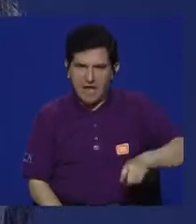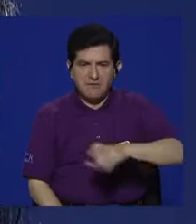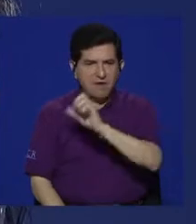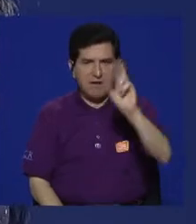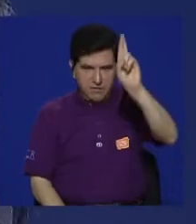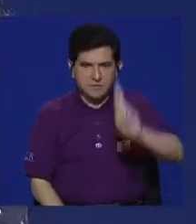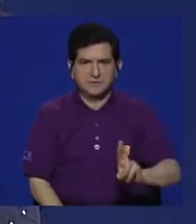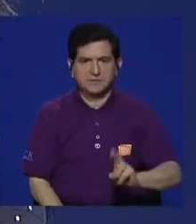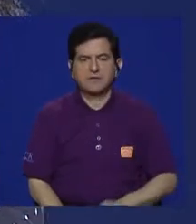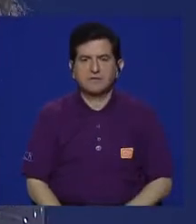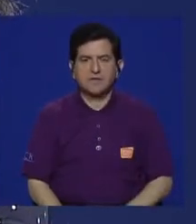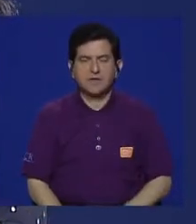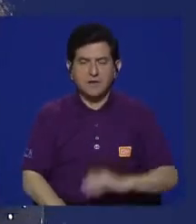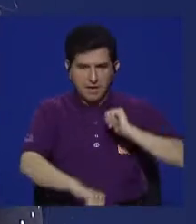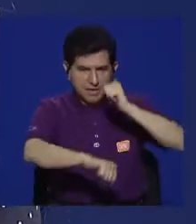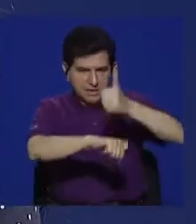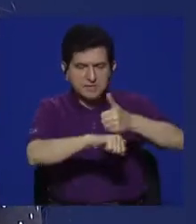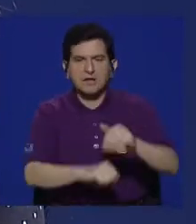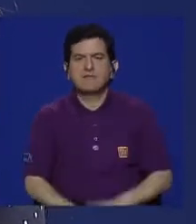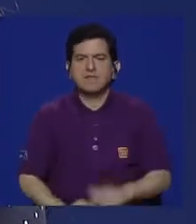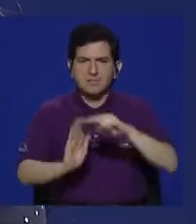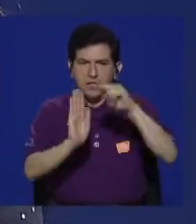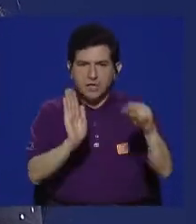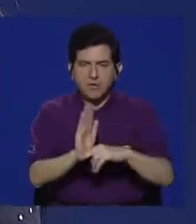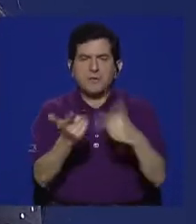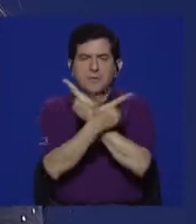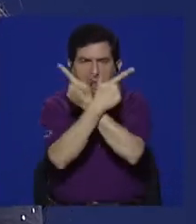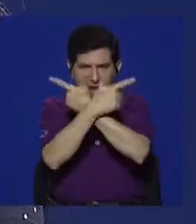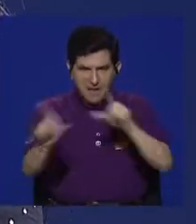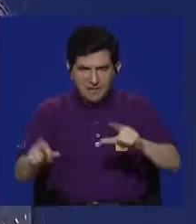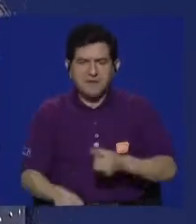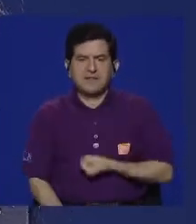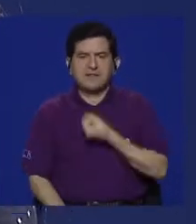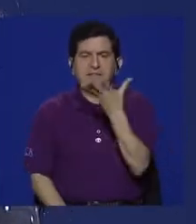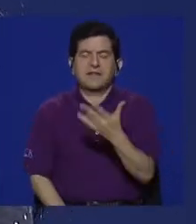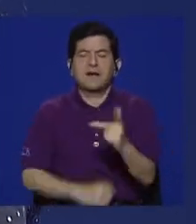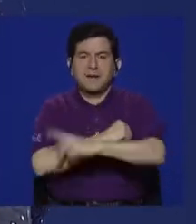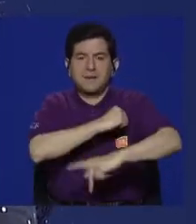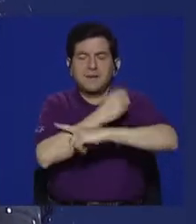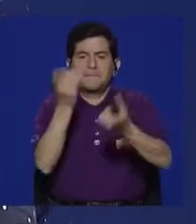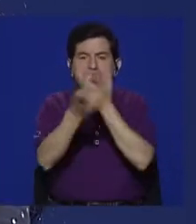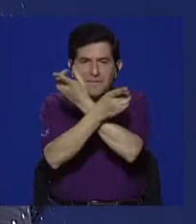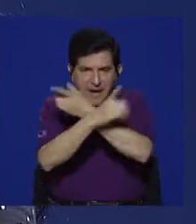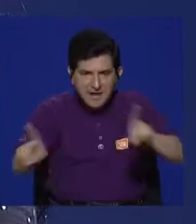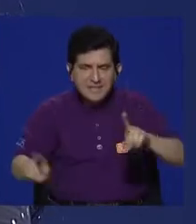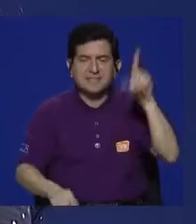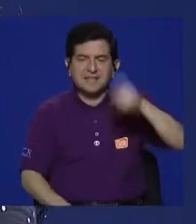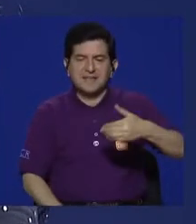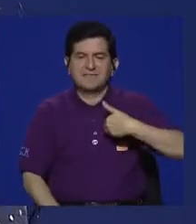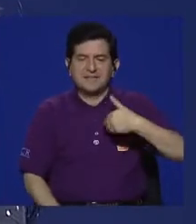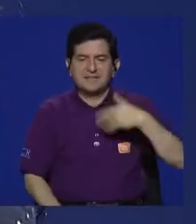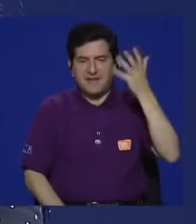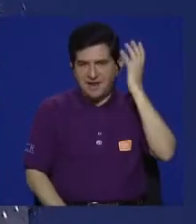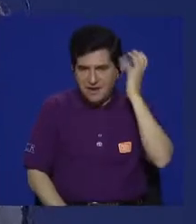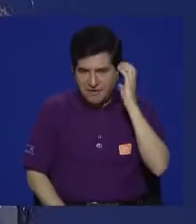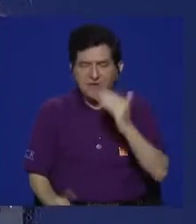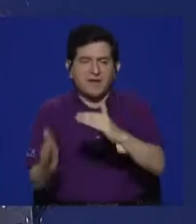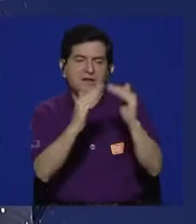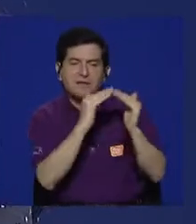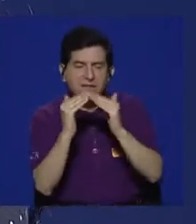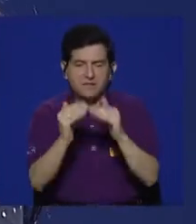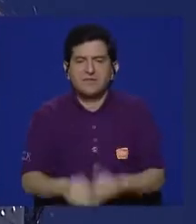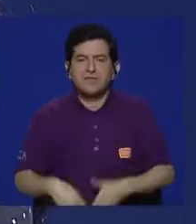en Costa Rica, tal cual lo plantean los estándares de libertad de expresión, los países democráticos tienen que tener emisoras